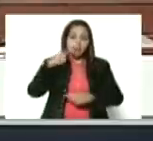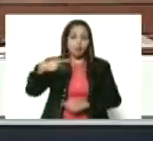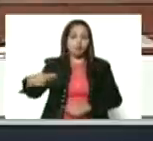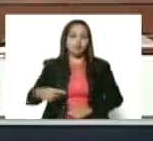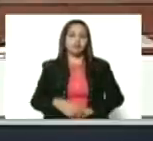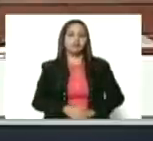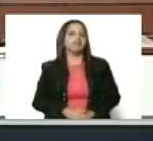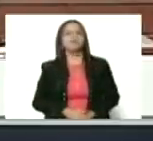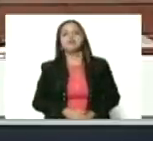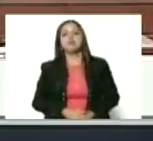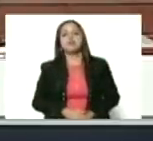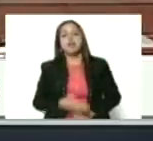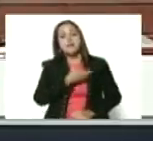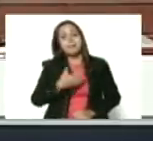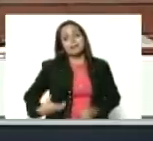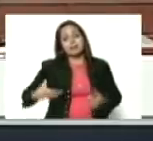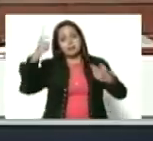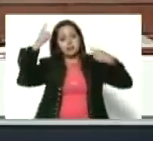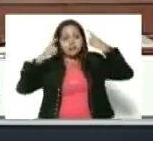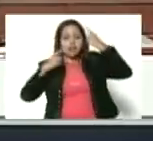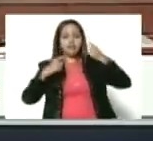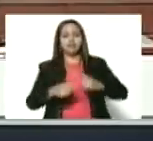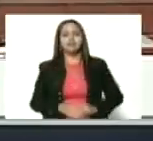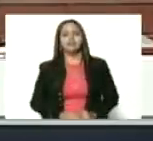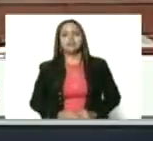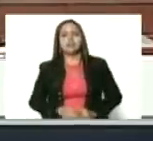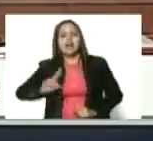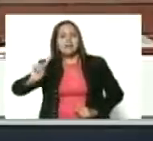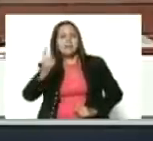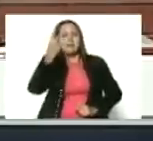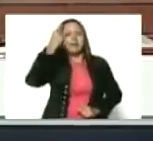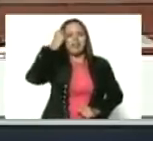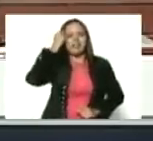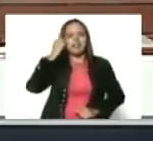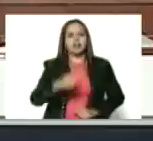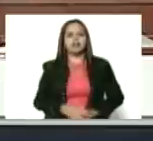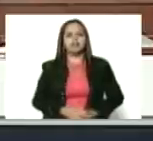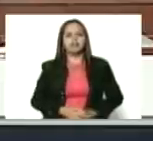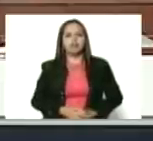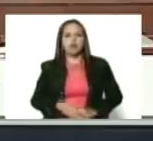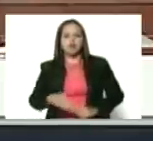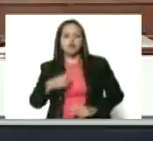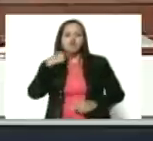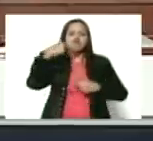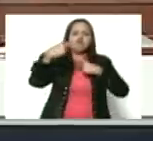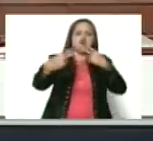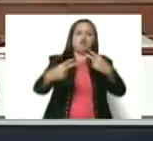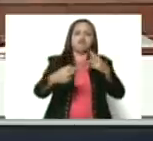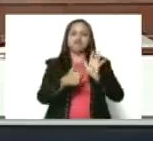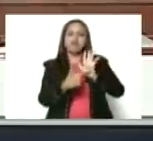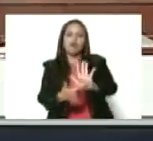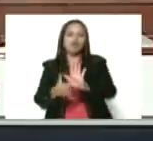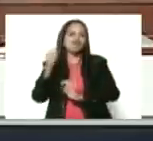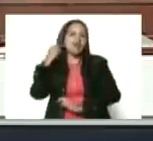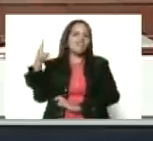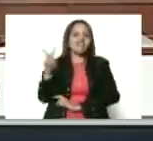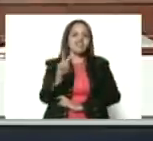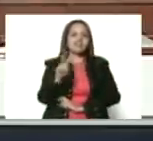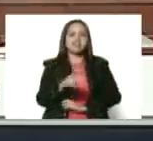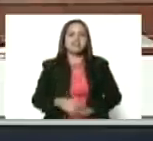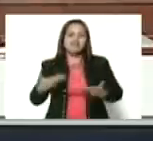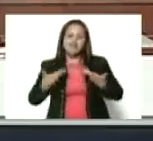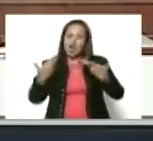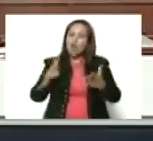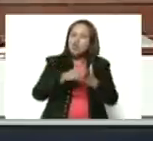Fue el comandante Chávez que desde el primer día levantó la voz por la mujer venezolana y le entregó